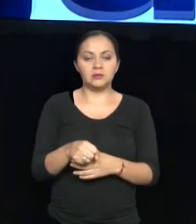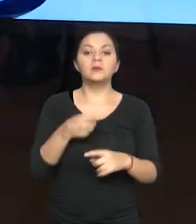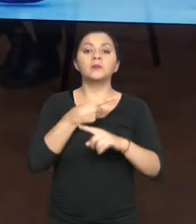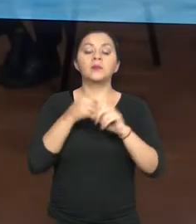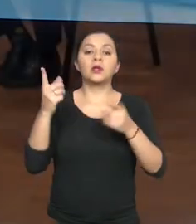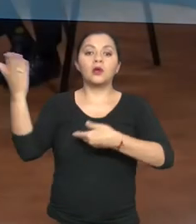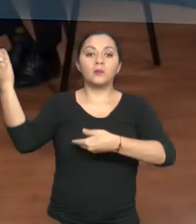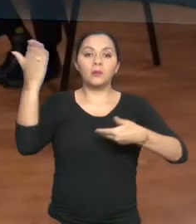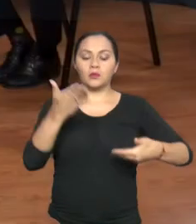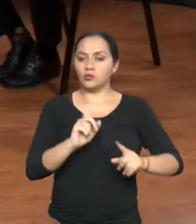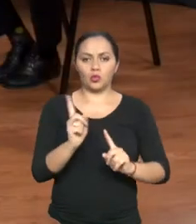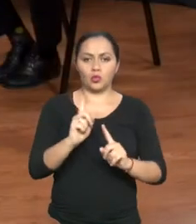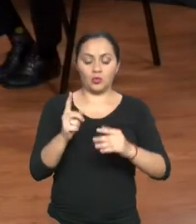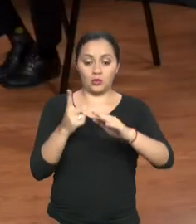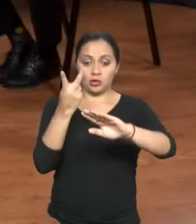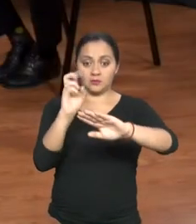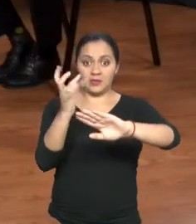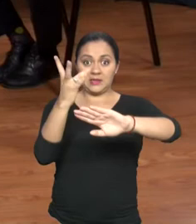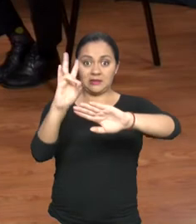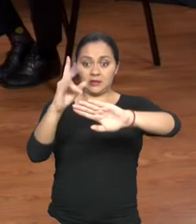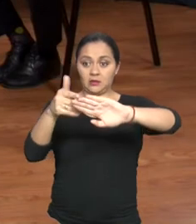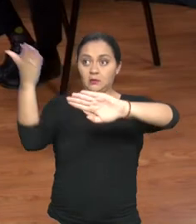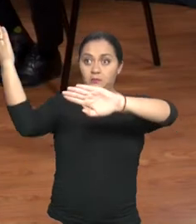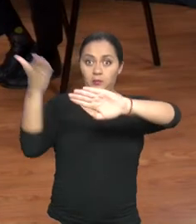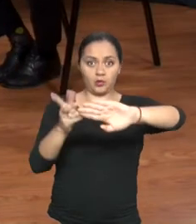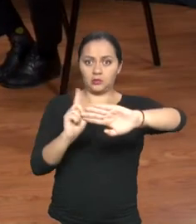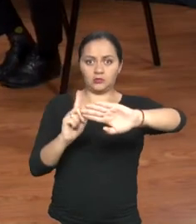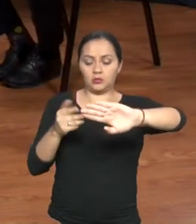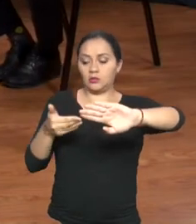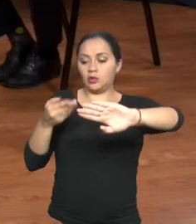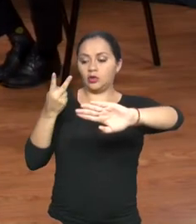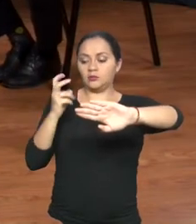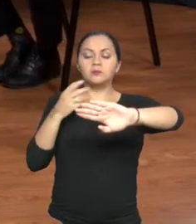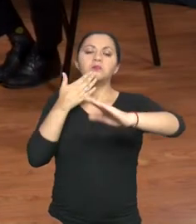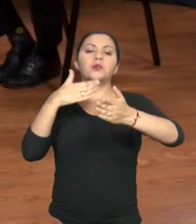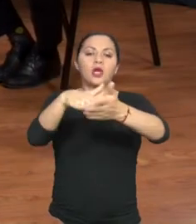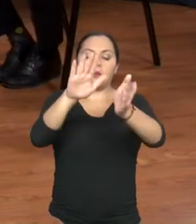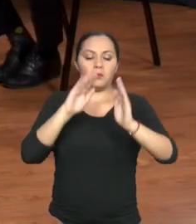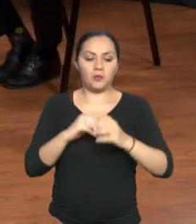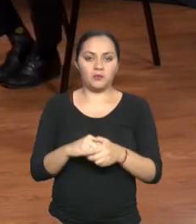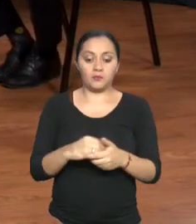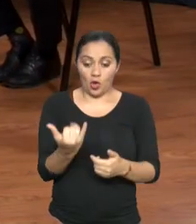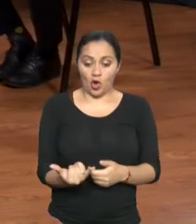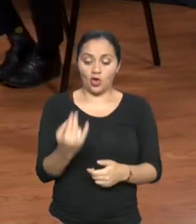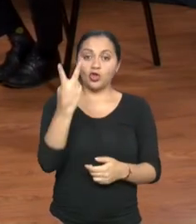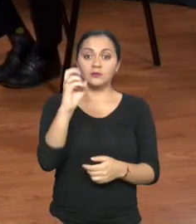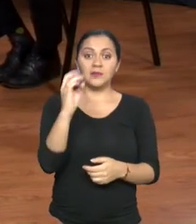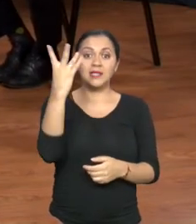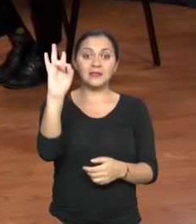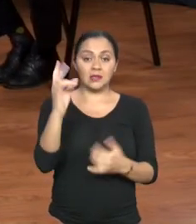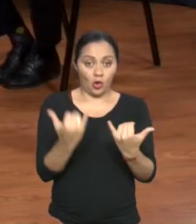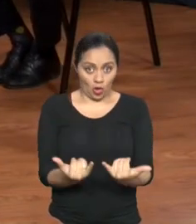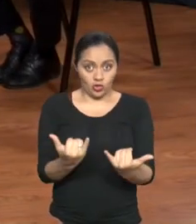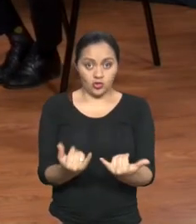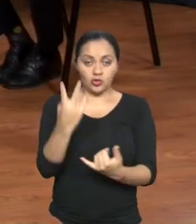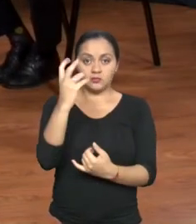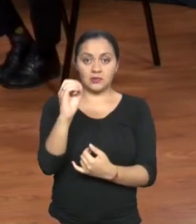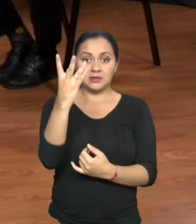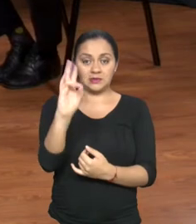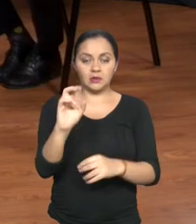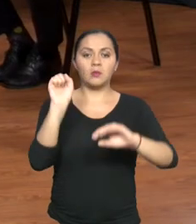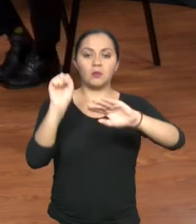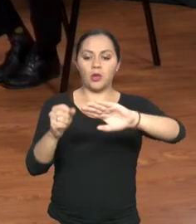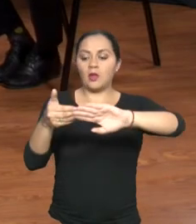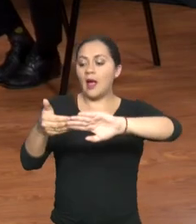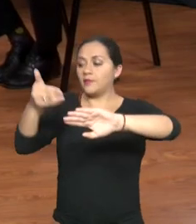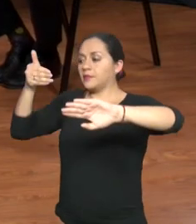importación. Sin contar el año de importación. si yo traigo ahora, no es cierto, el 2017. ¿Puede ser 2013?